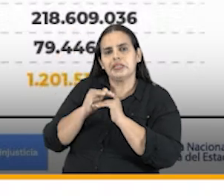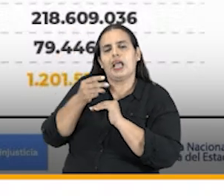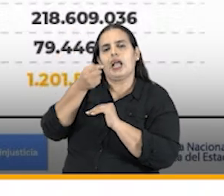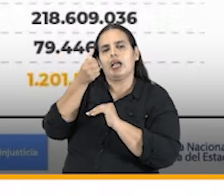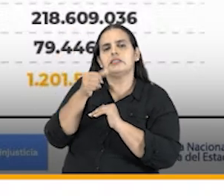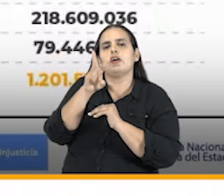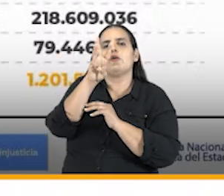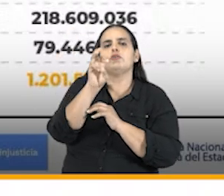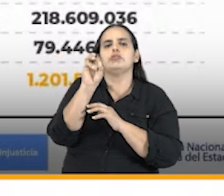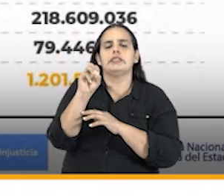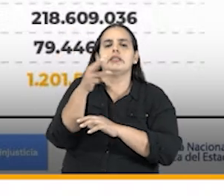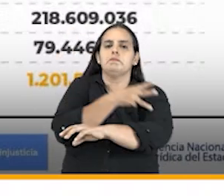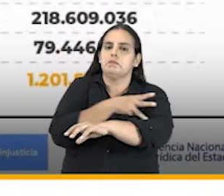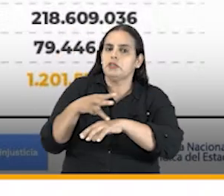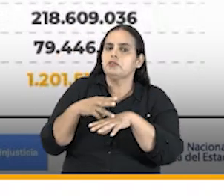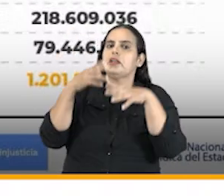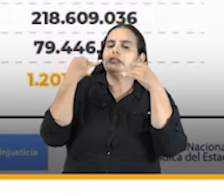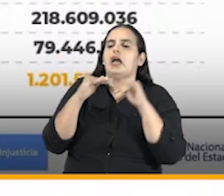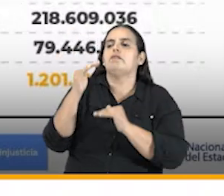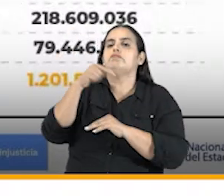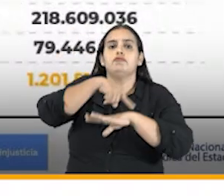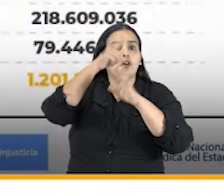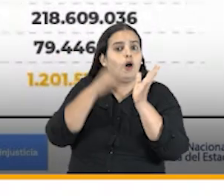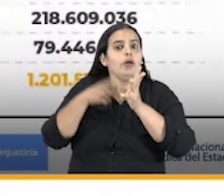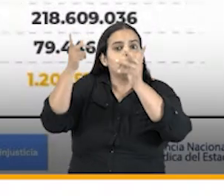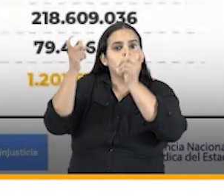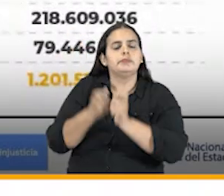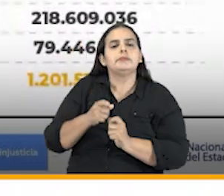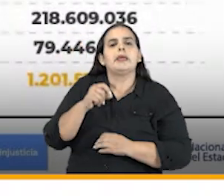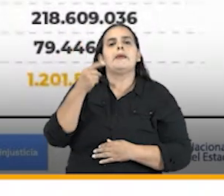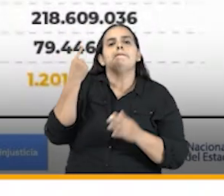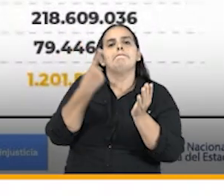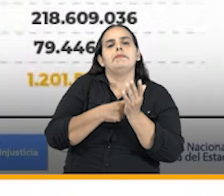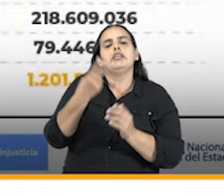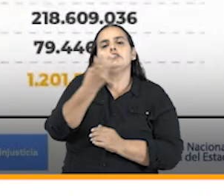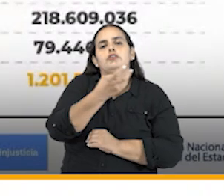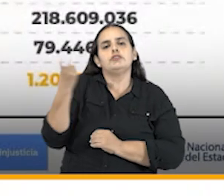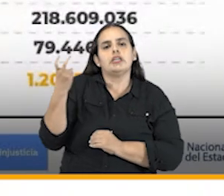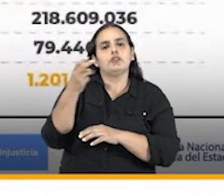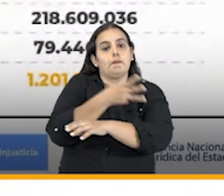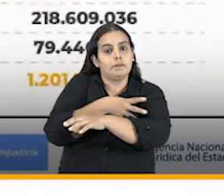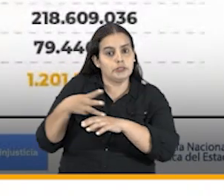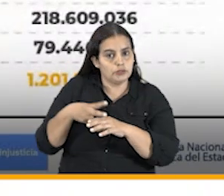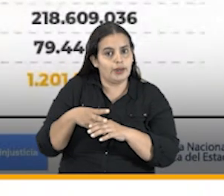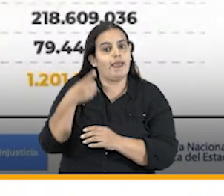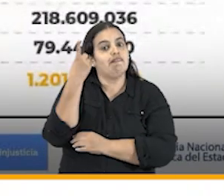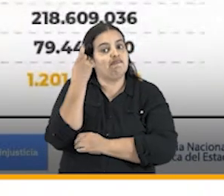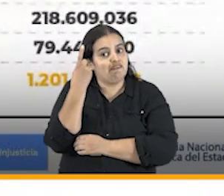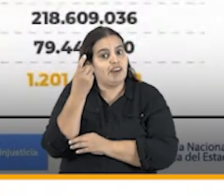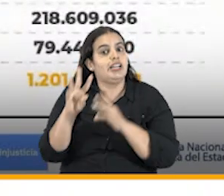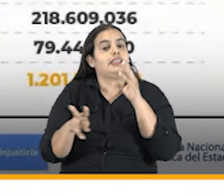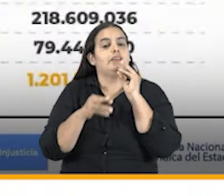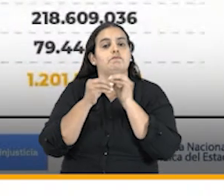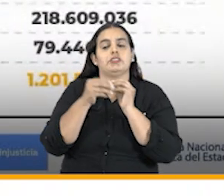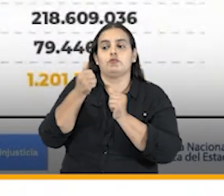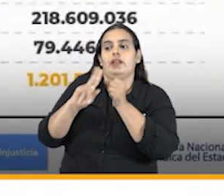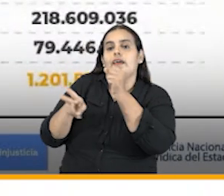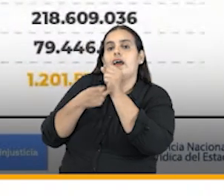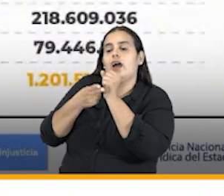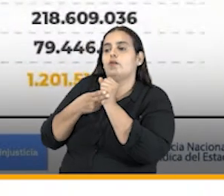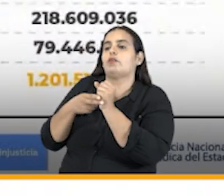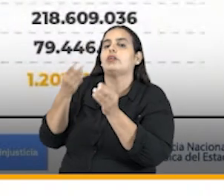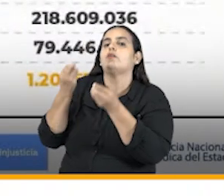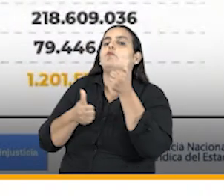cercano a los 80 millones de pesos para un total de 1200 millones de pesos sin contar por supuesto los ahorros